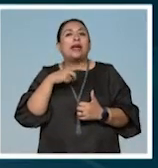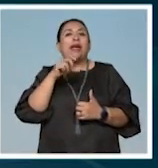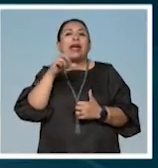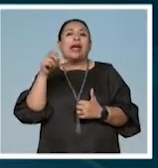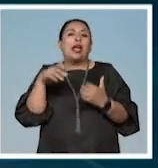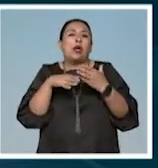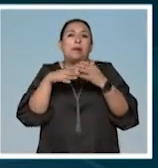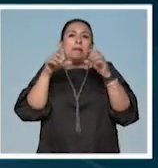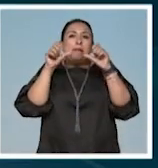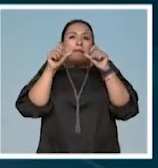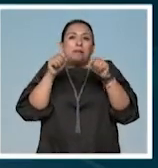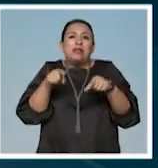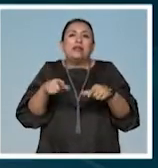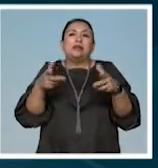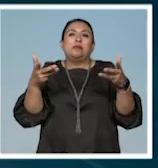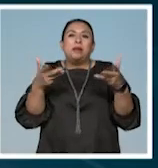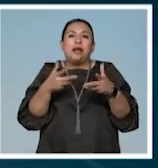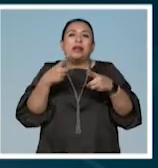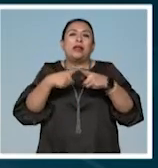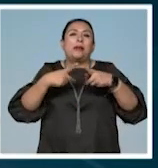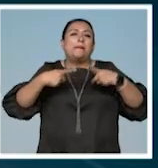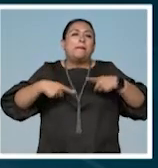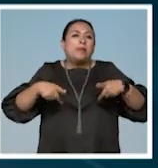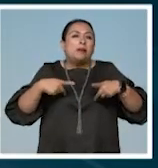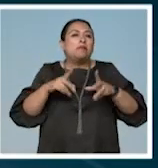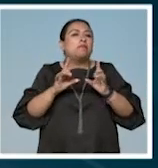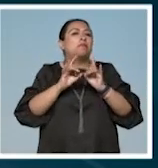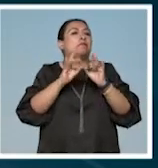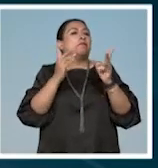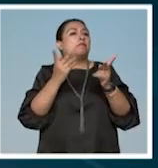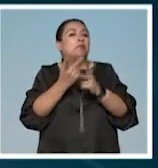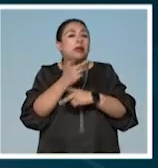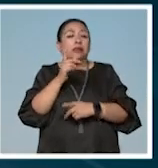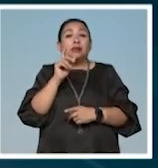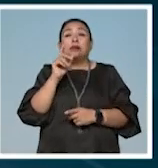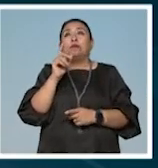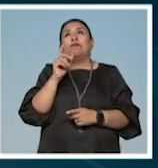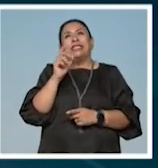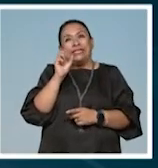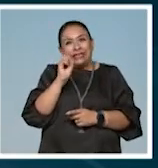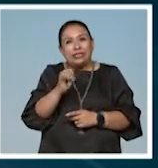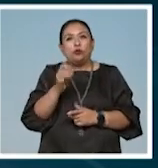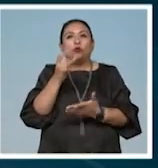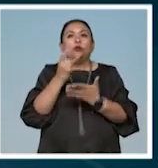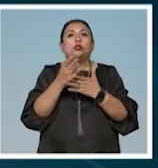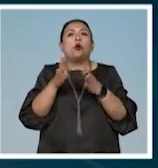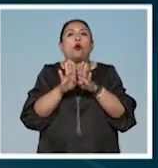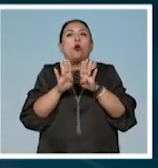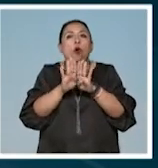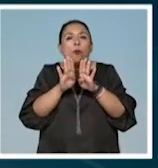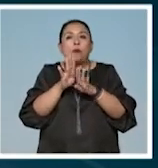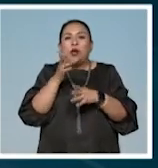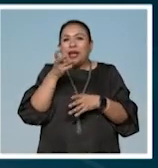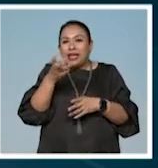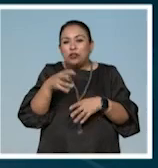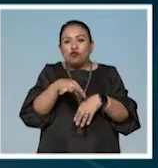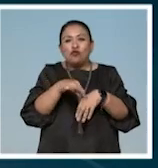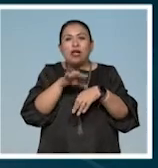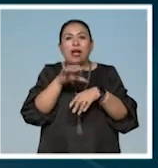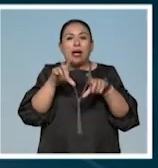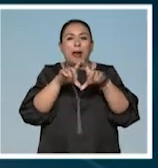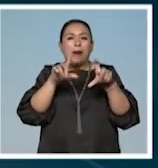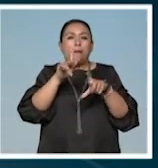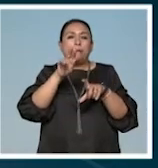objeto mismo, del hecho, de la persona, de la situación, sino exclusivamente de la manera como eso se encarna en una